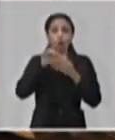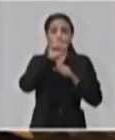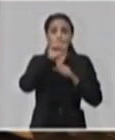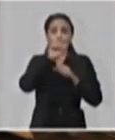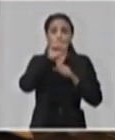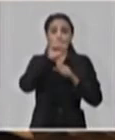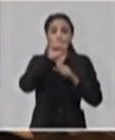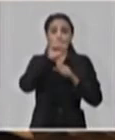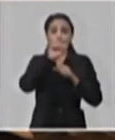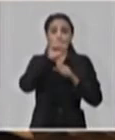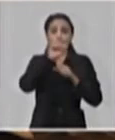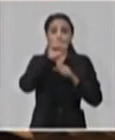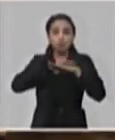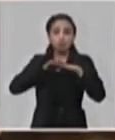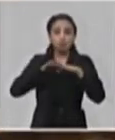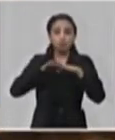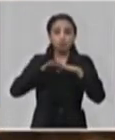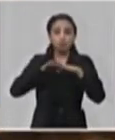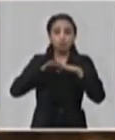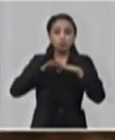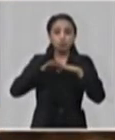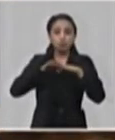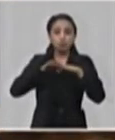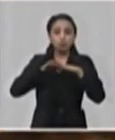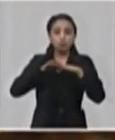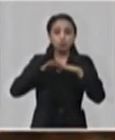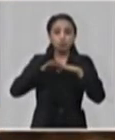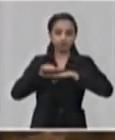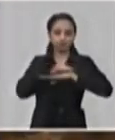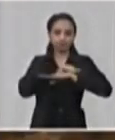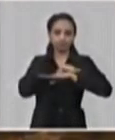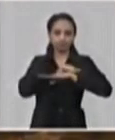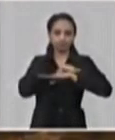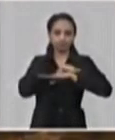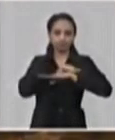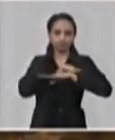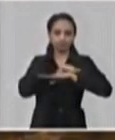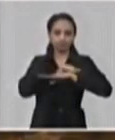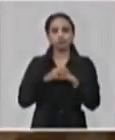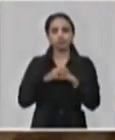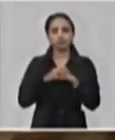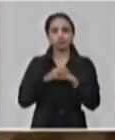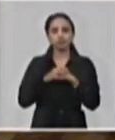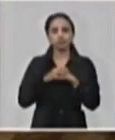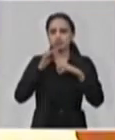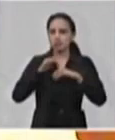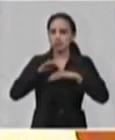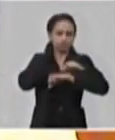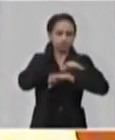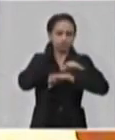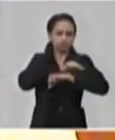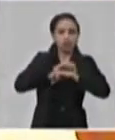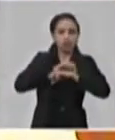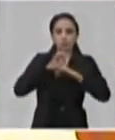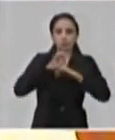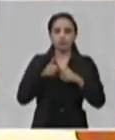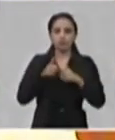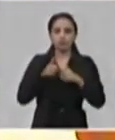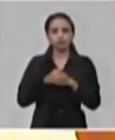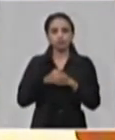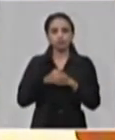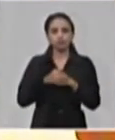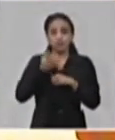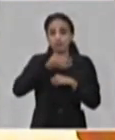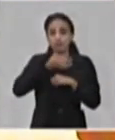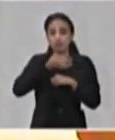tocamos la superficie de un mostrador, es estar limpiándolo permanentemente. Y aquí se ha hablado, la